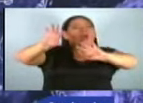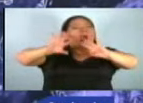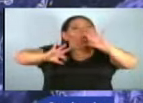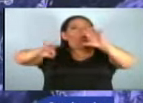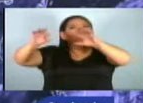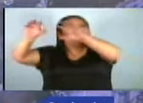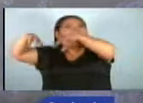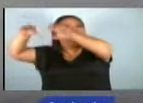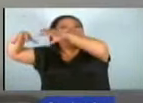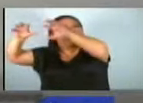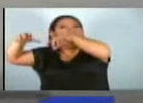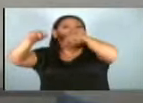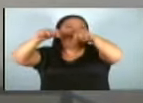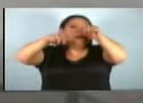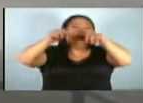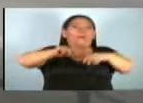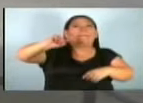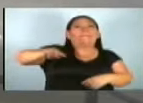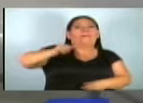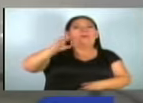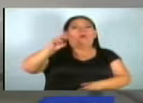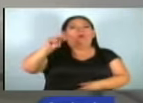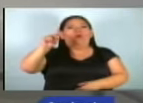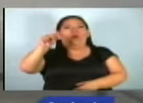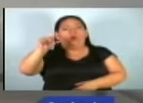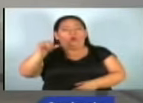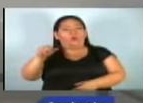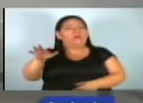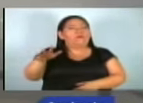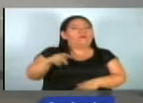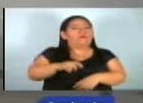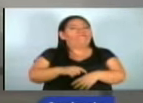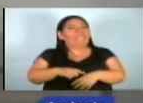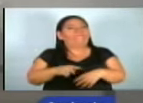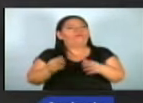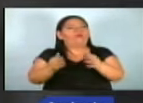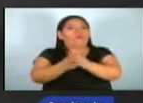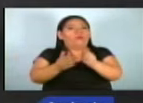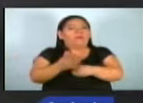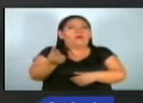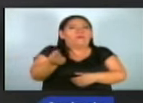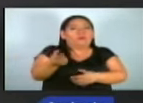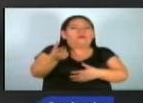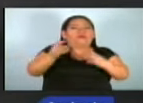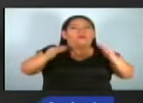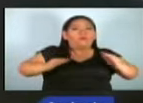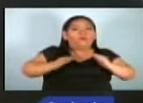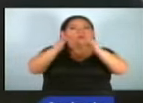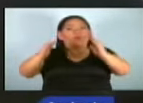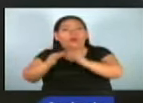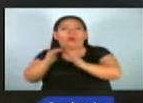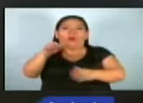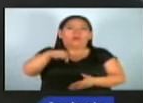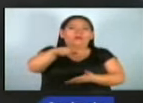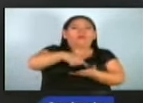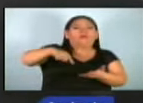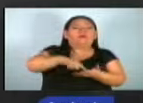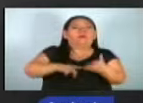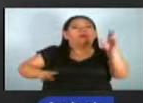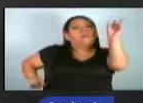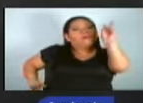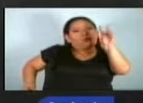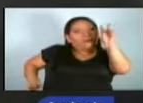frenarlas o acelerarlas. La primera onda tropical se espera tenga un mayor impacto en la cordillera volcánica, área metropolitana de San Salvador